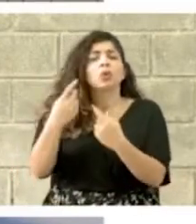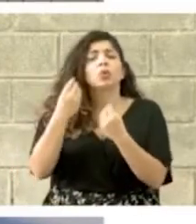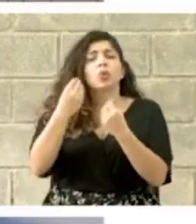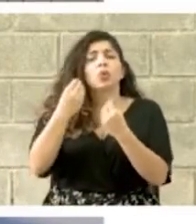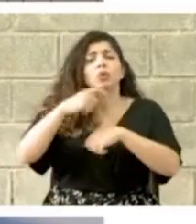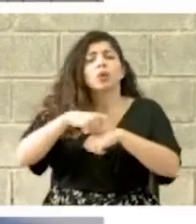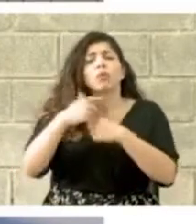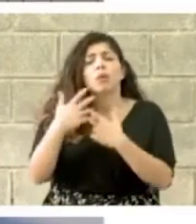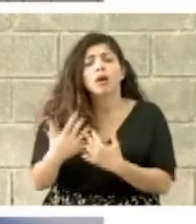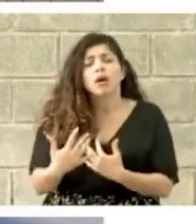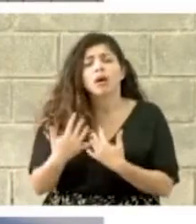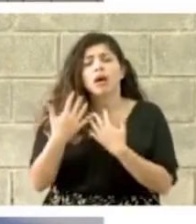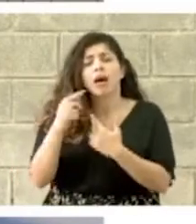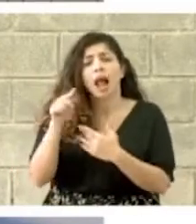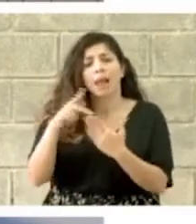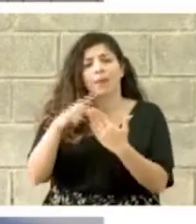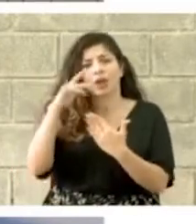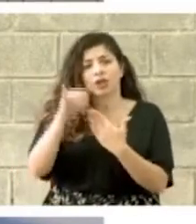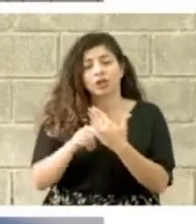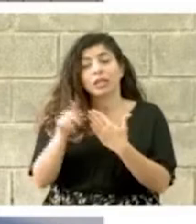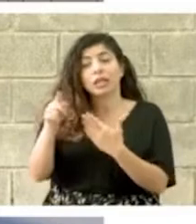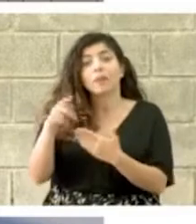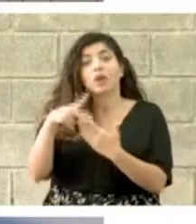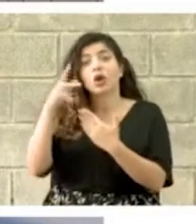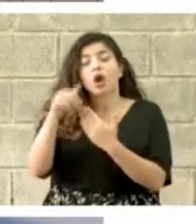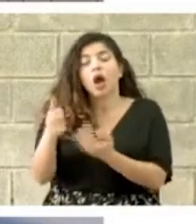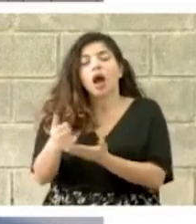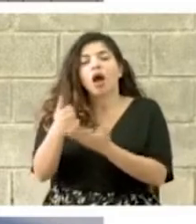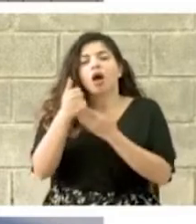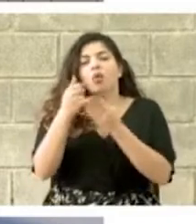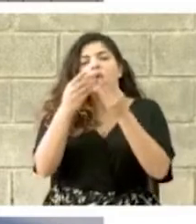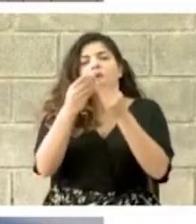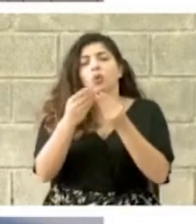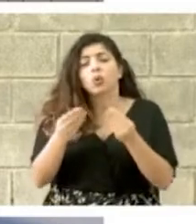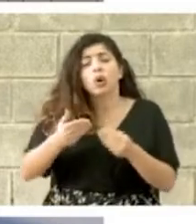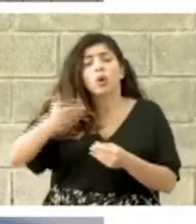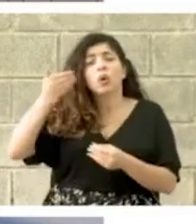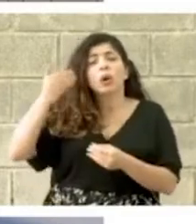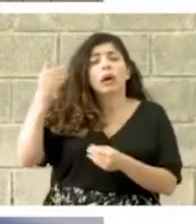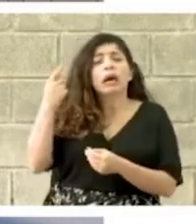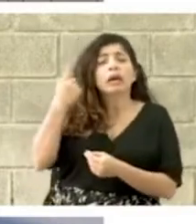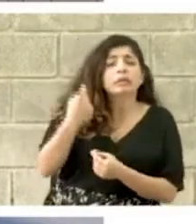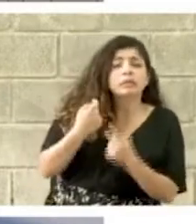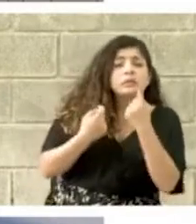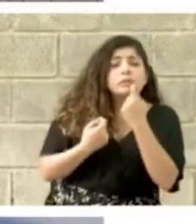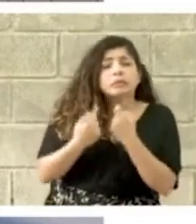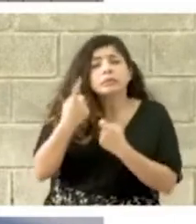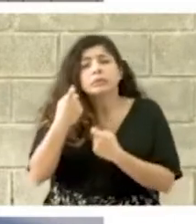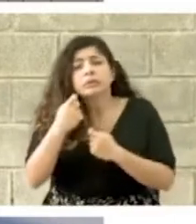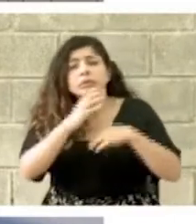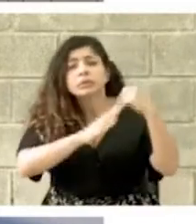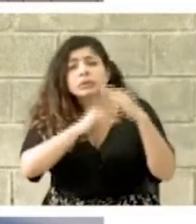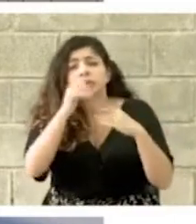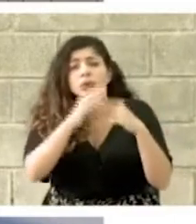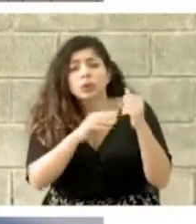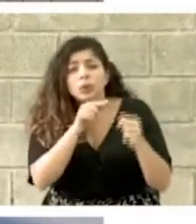Un proyecto que viene a subsanar deficiencias en infraestructura